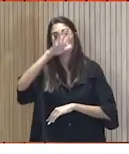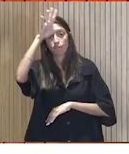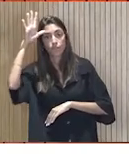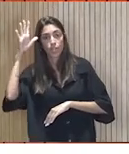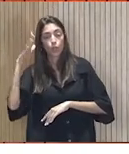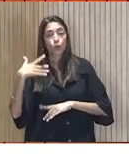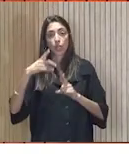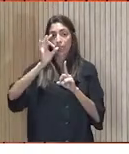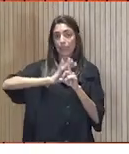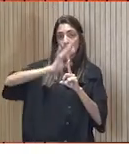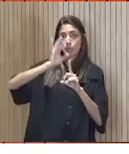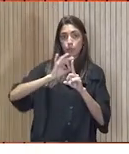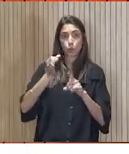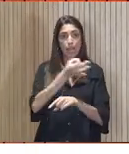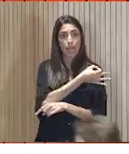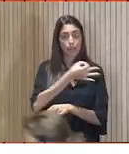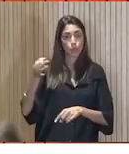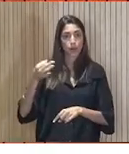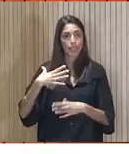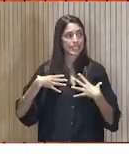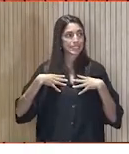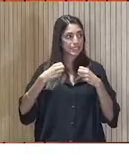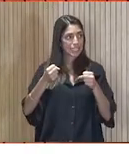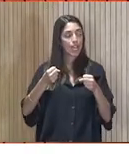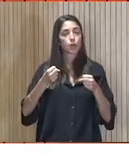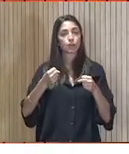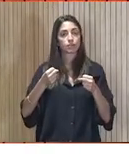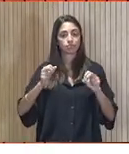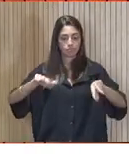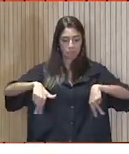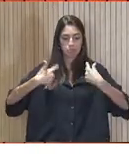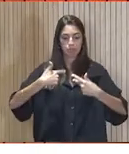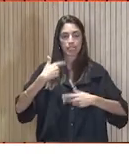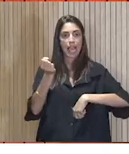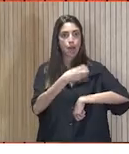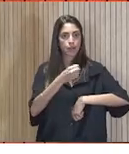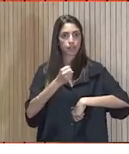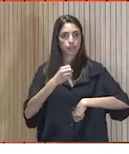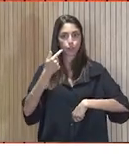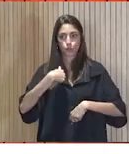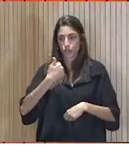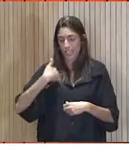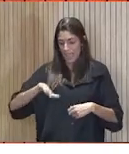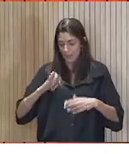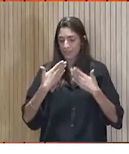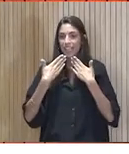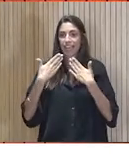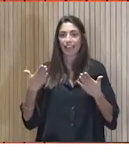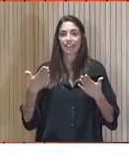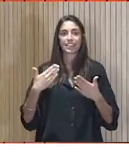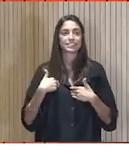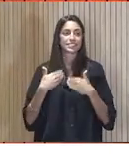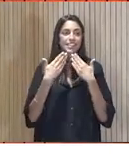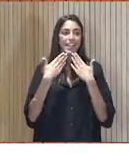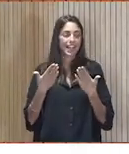adecuada Que es muy sano Y bueno Y que nos permite ahorrar Y yo ya he dado las gracias Doy las gracias Es